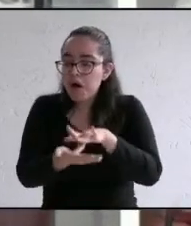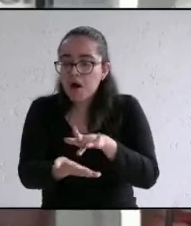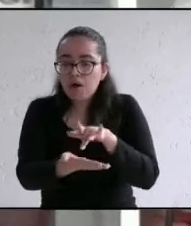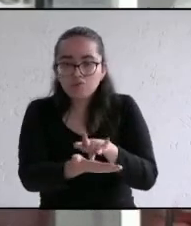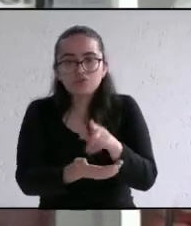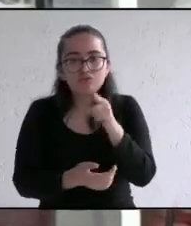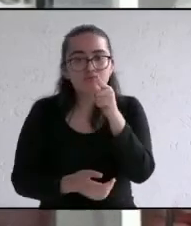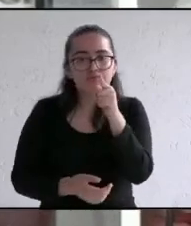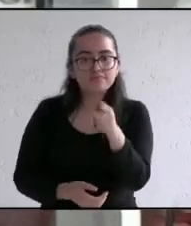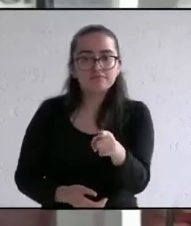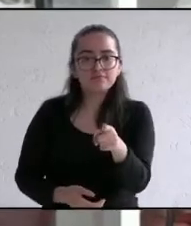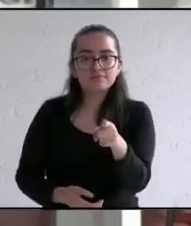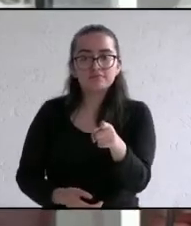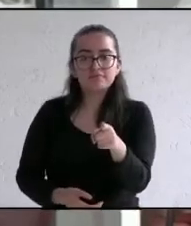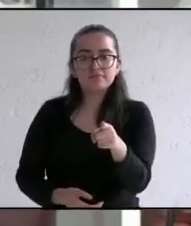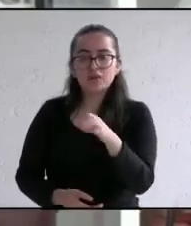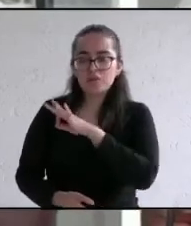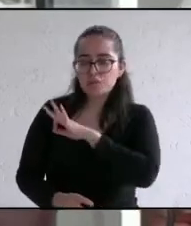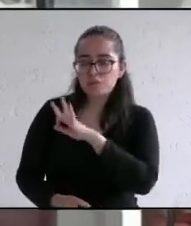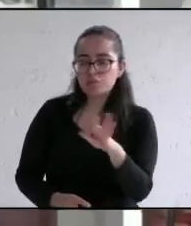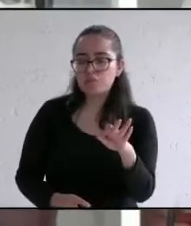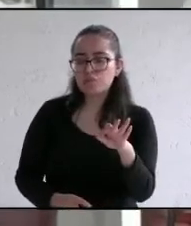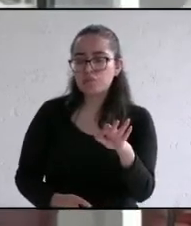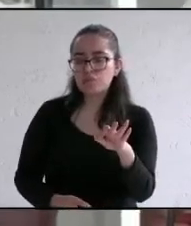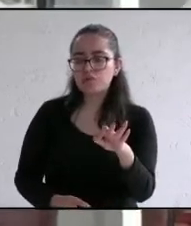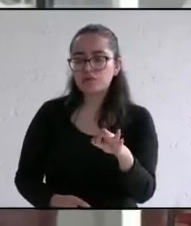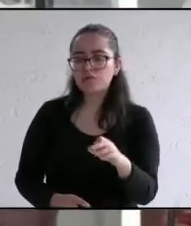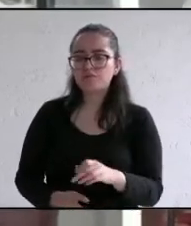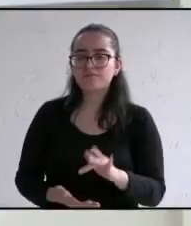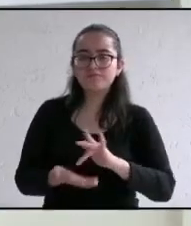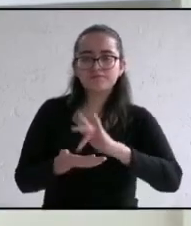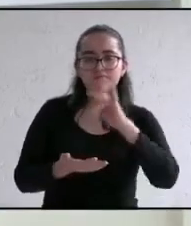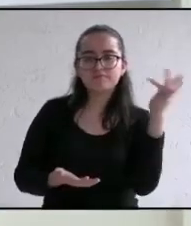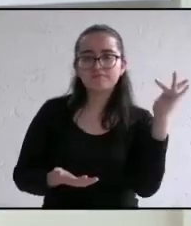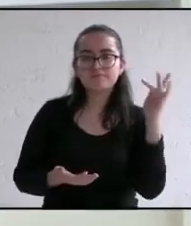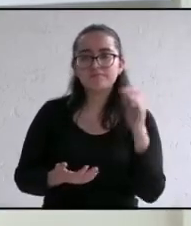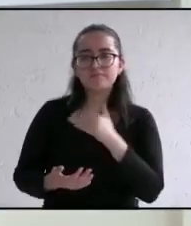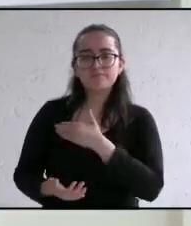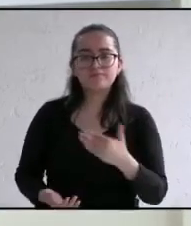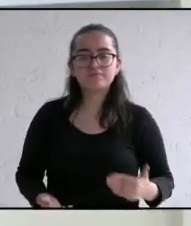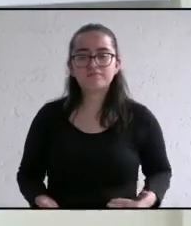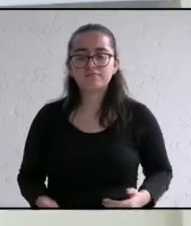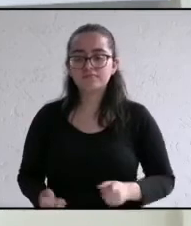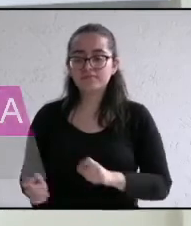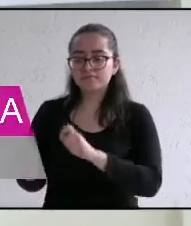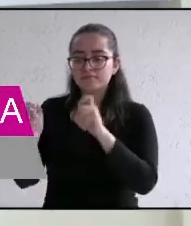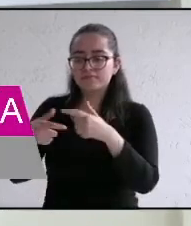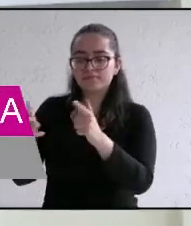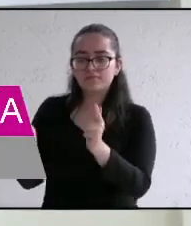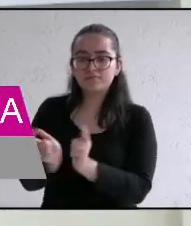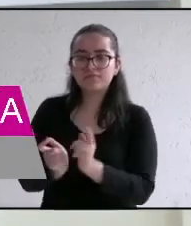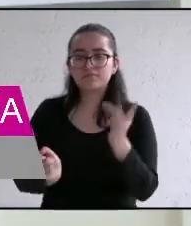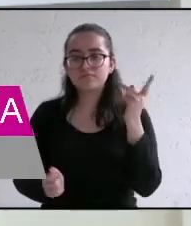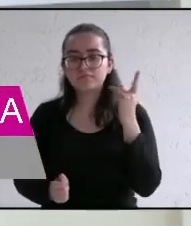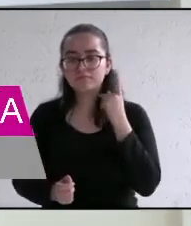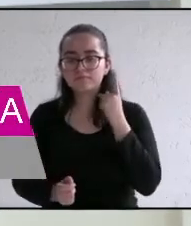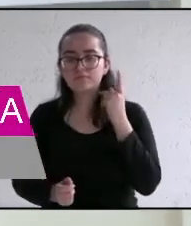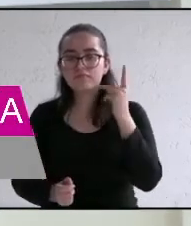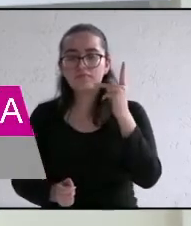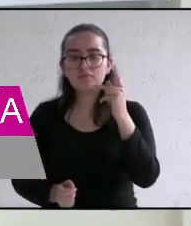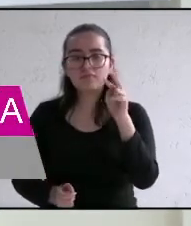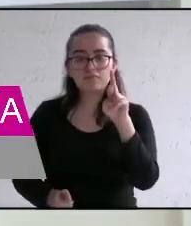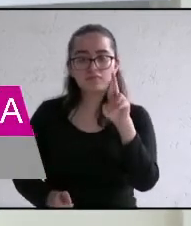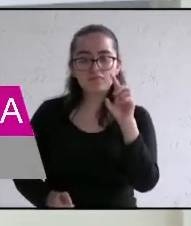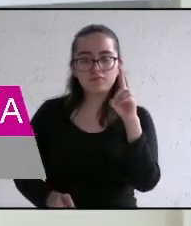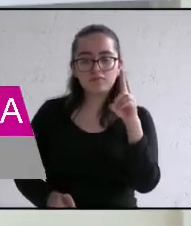en Podemos vamos a actuar contigo gracias candidato continuamos con el candidato del PRD